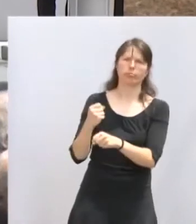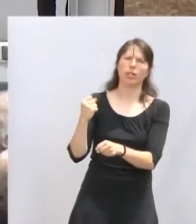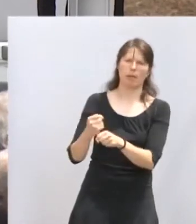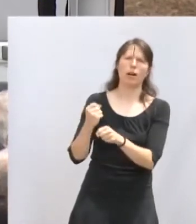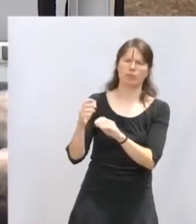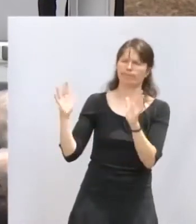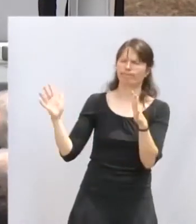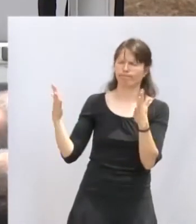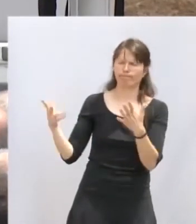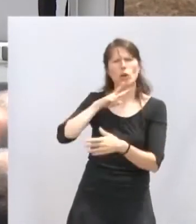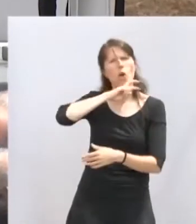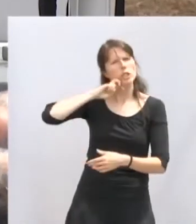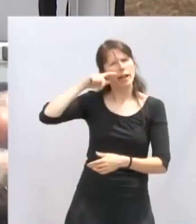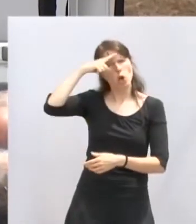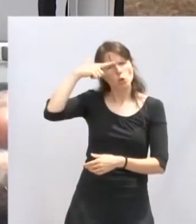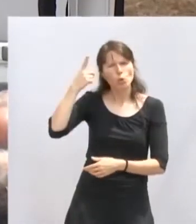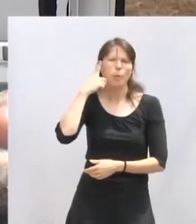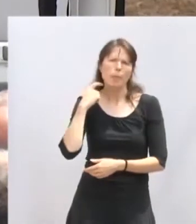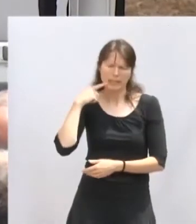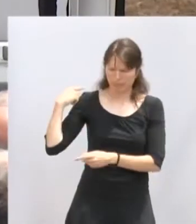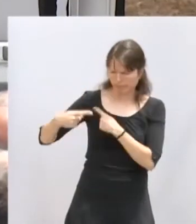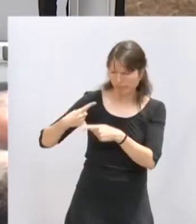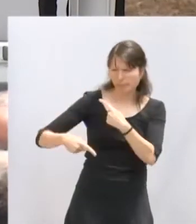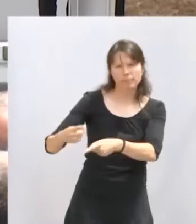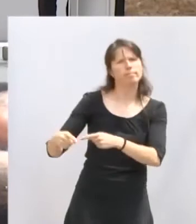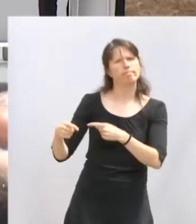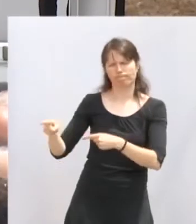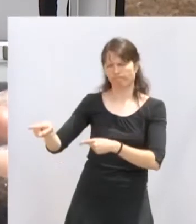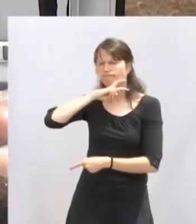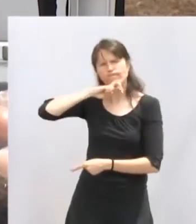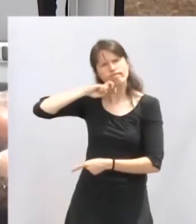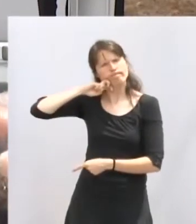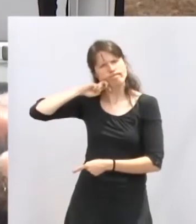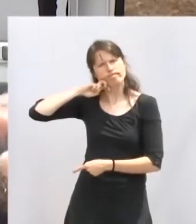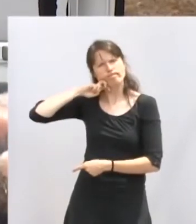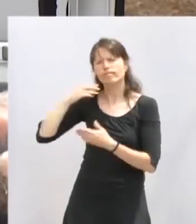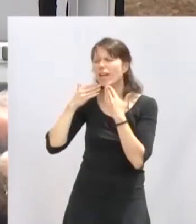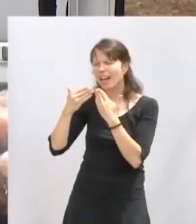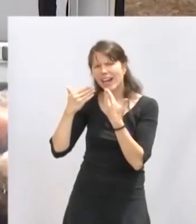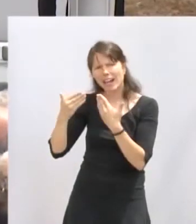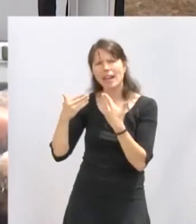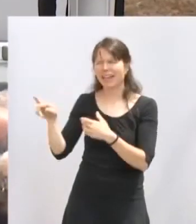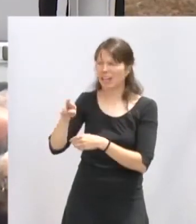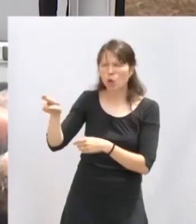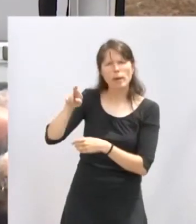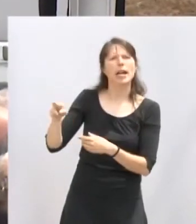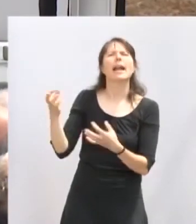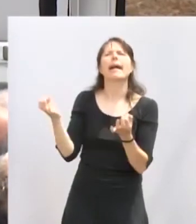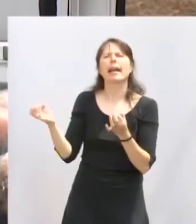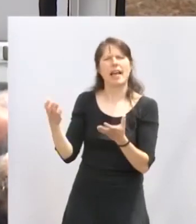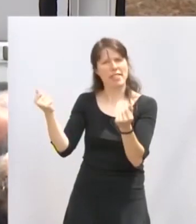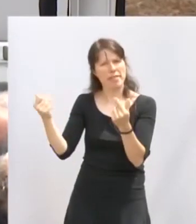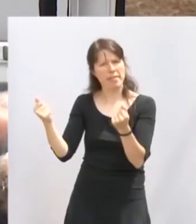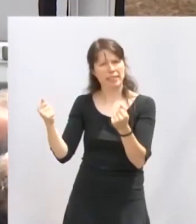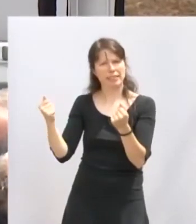protección y conservación de nuestras costumbres y tradiciones a través de la recuperación de las danzas populares